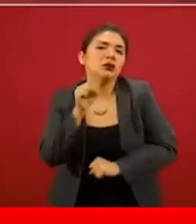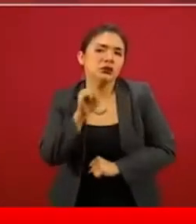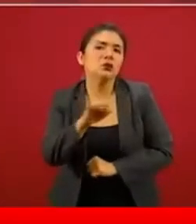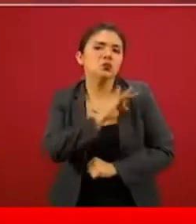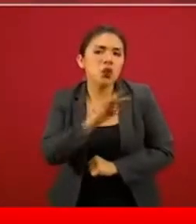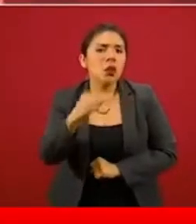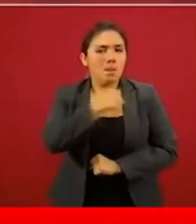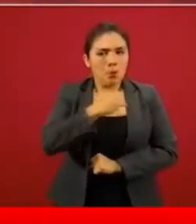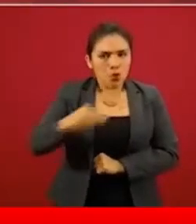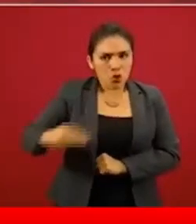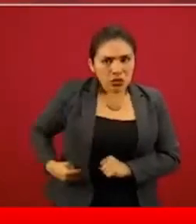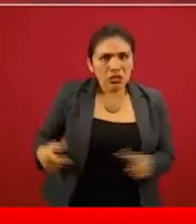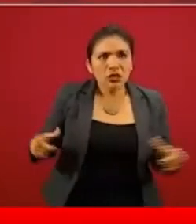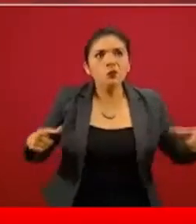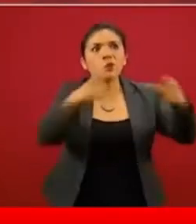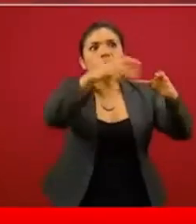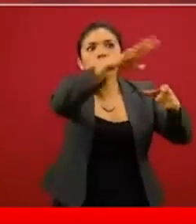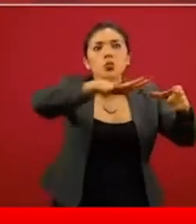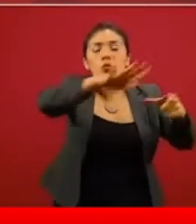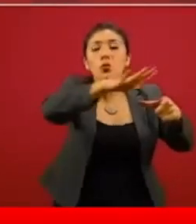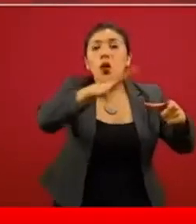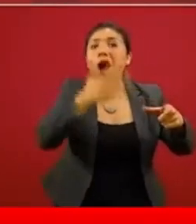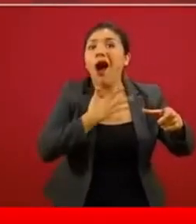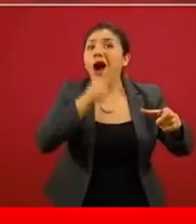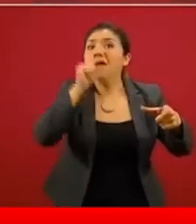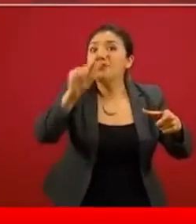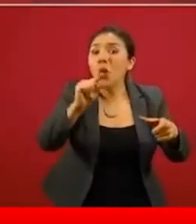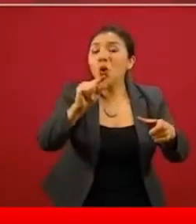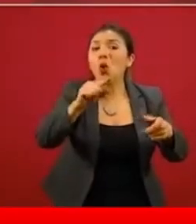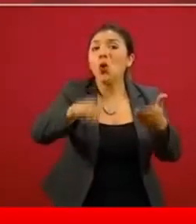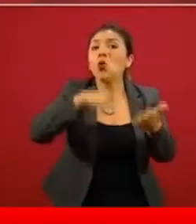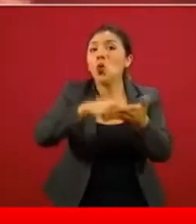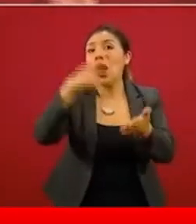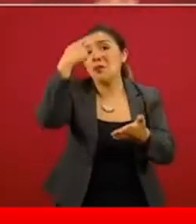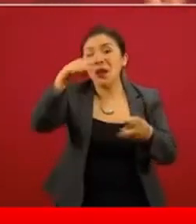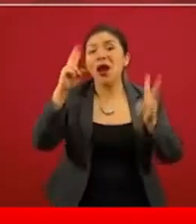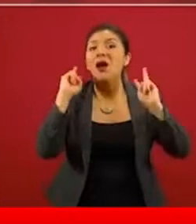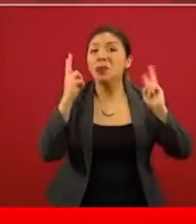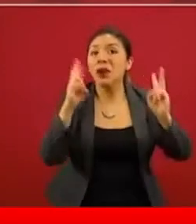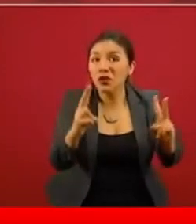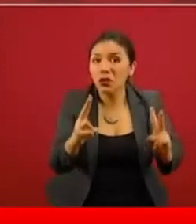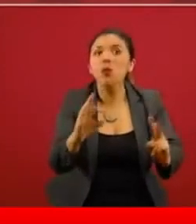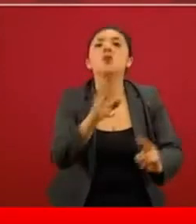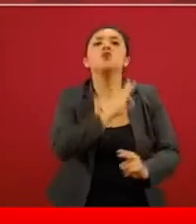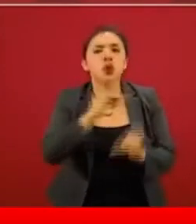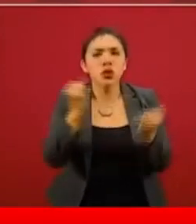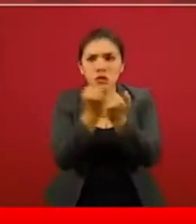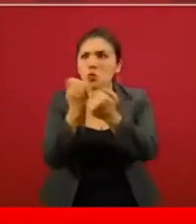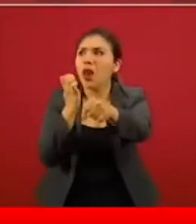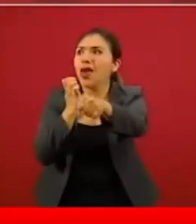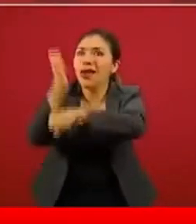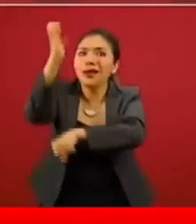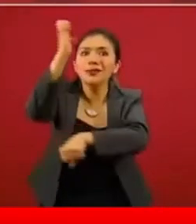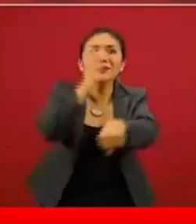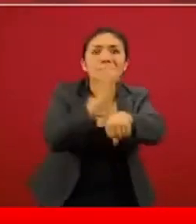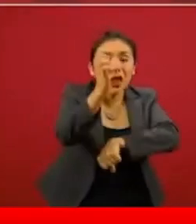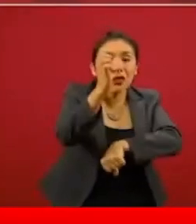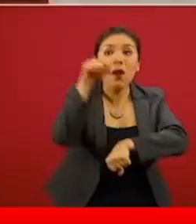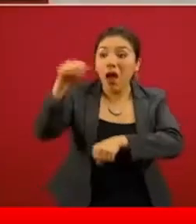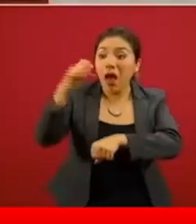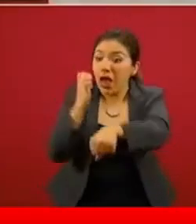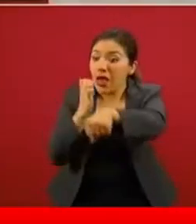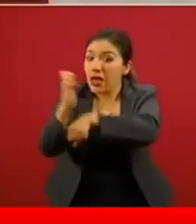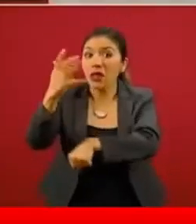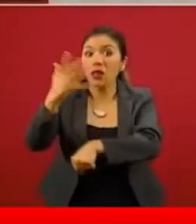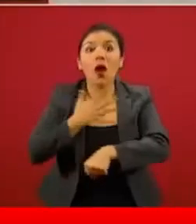nivel de un municipio si el municipio tiene muy pocos servicios fúnebres, puede ocurrir en una entidad federativa si la entidad federativa